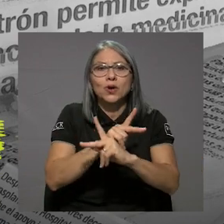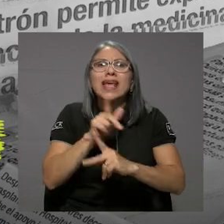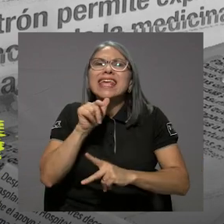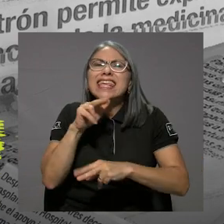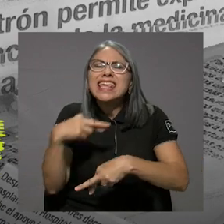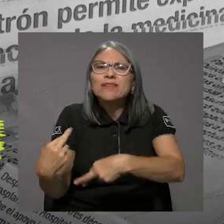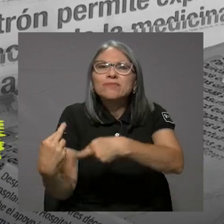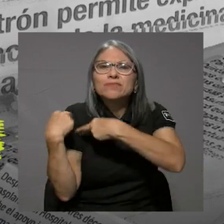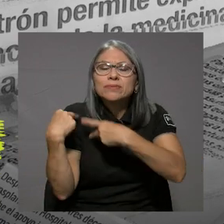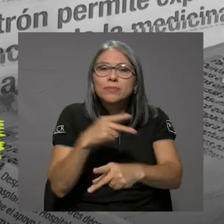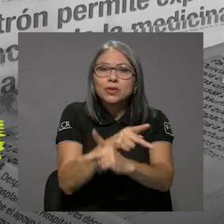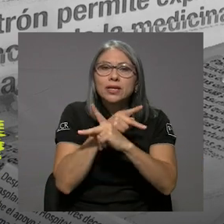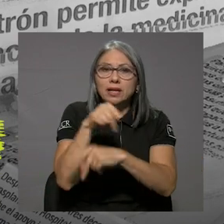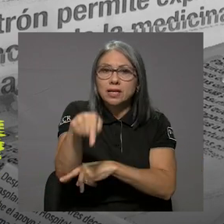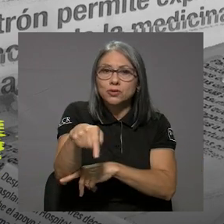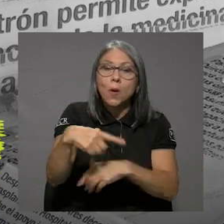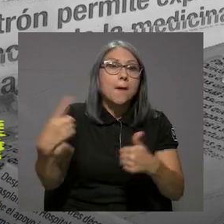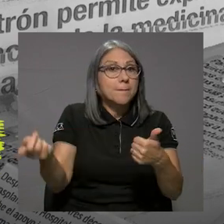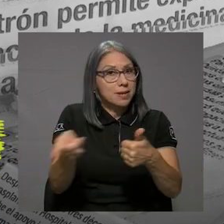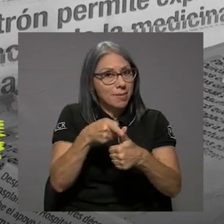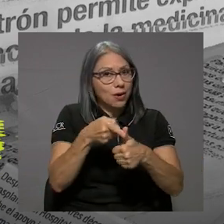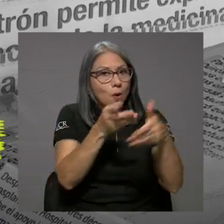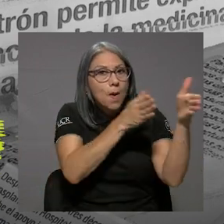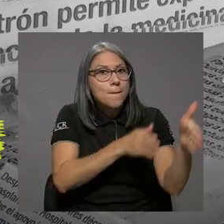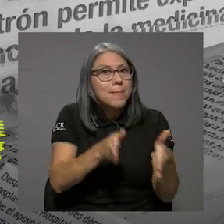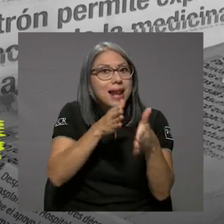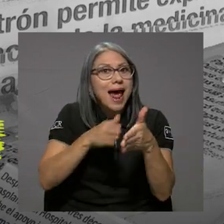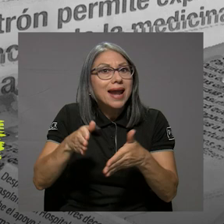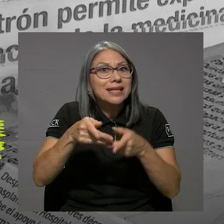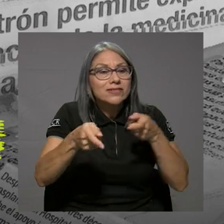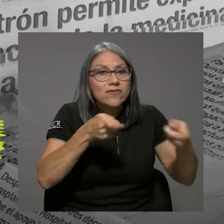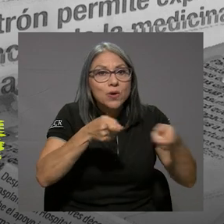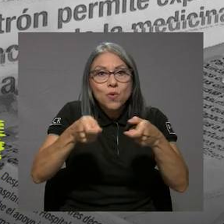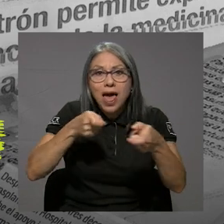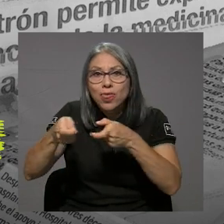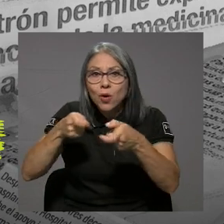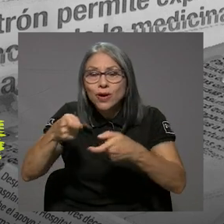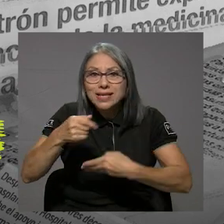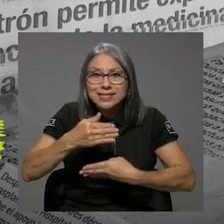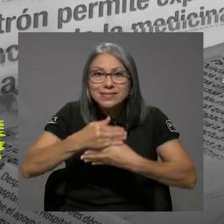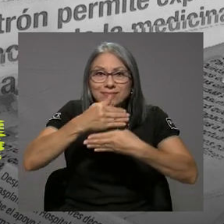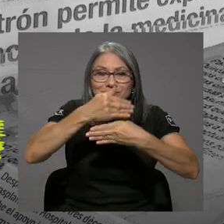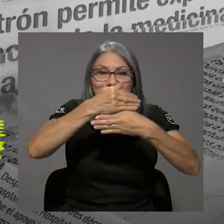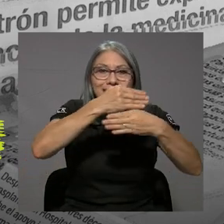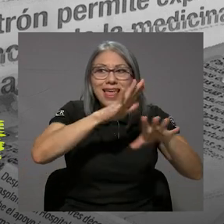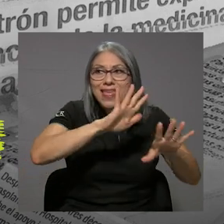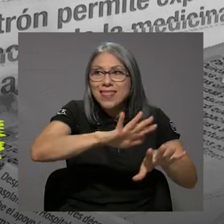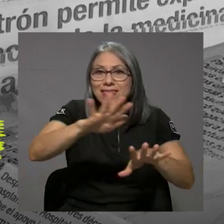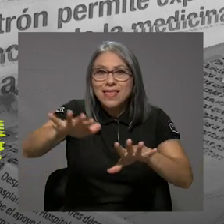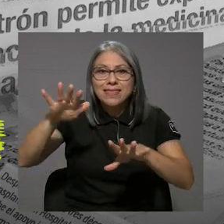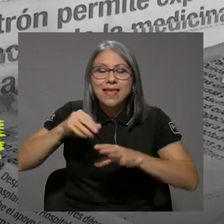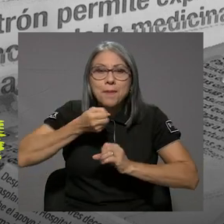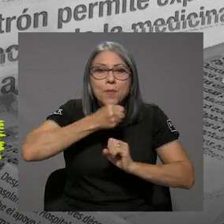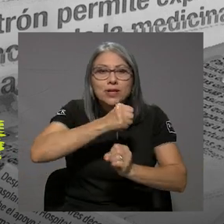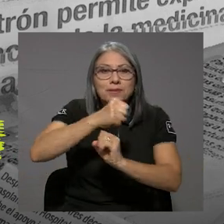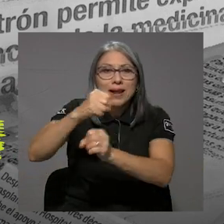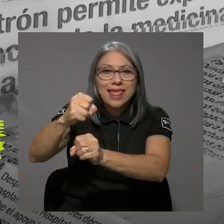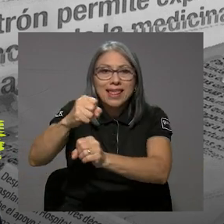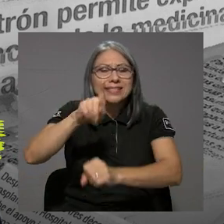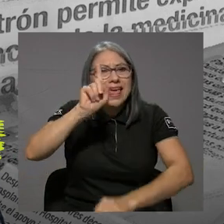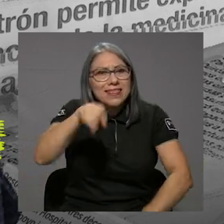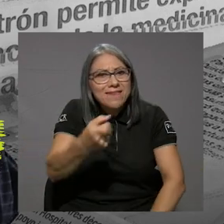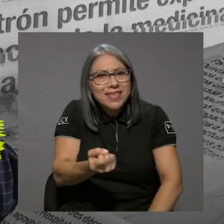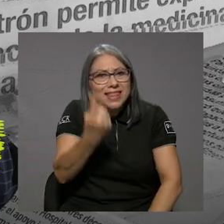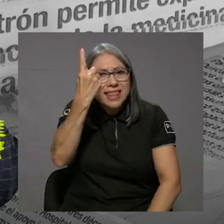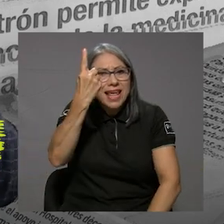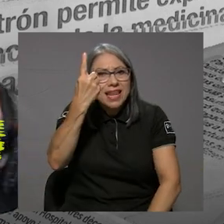quién le corresponde proteger esto? Primero, los planes reguladores de las municipalidades. O sea, tienen que tener clarísimo que